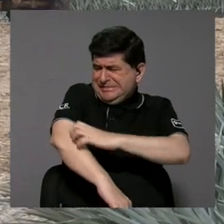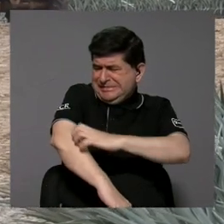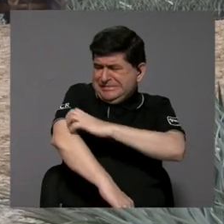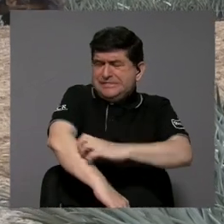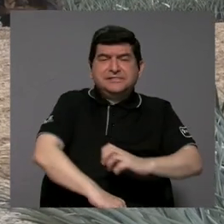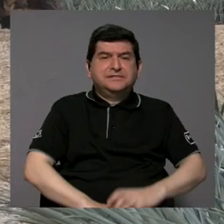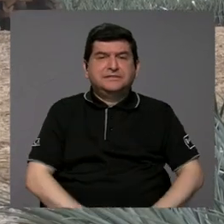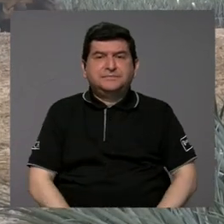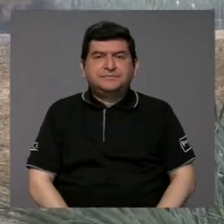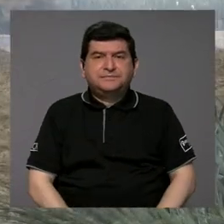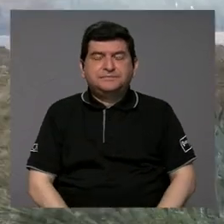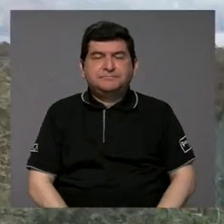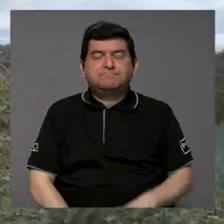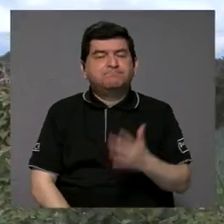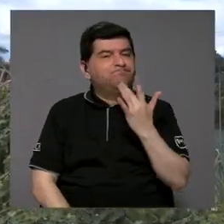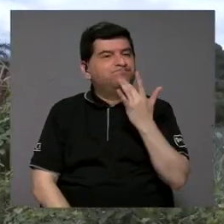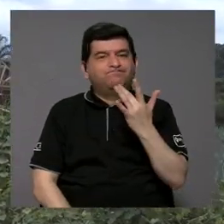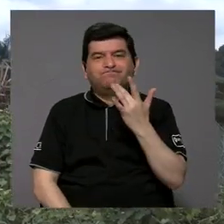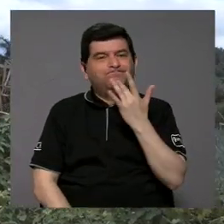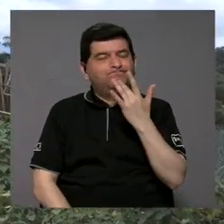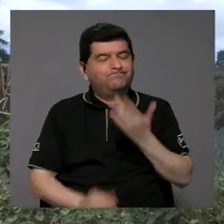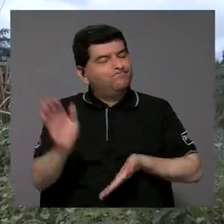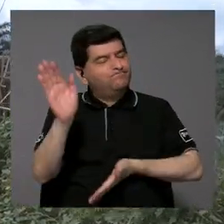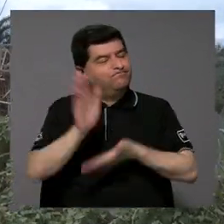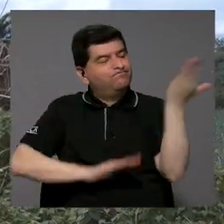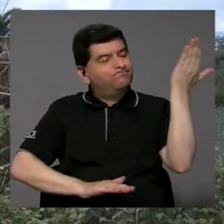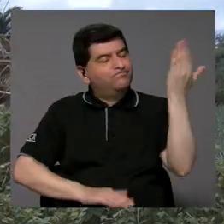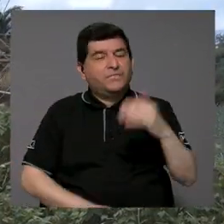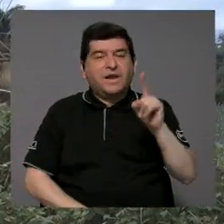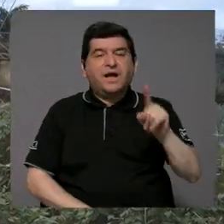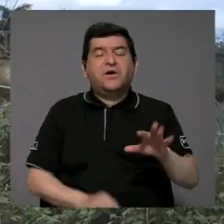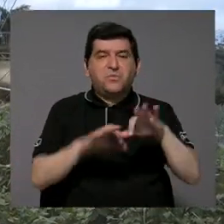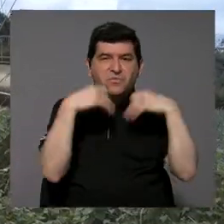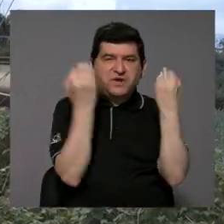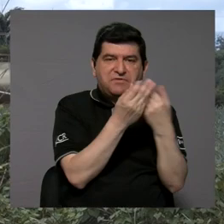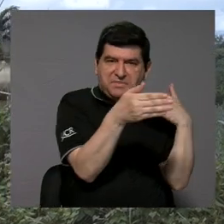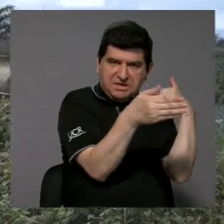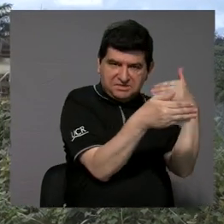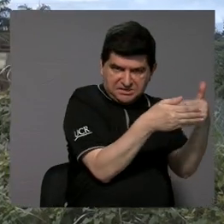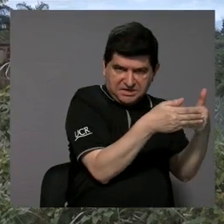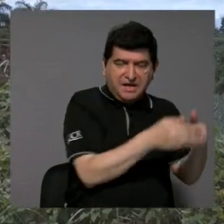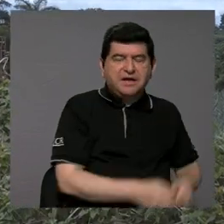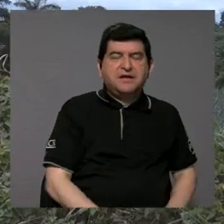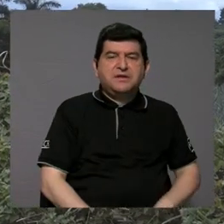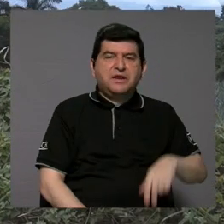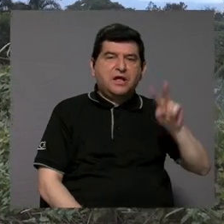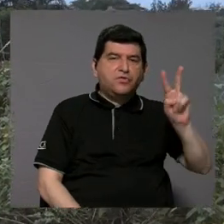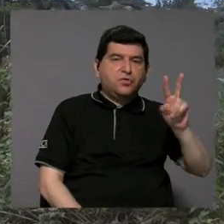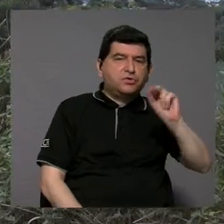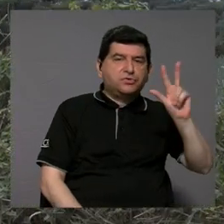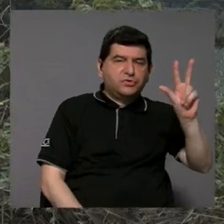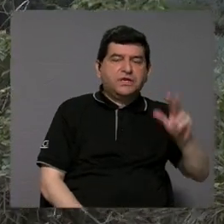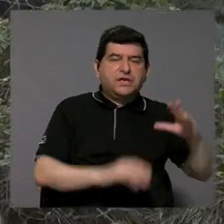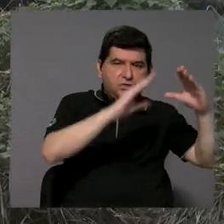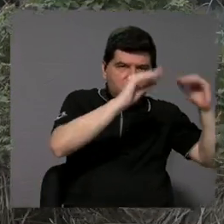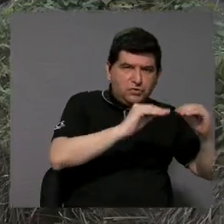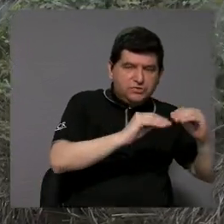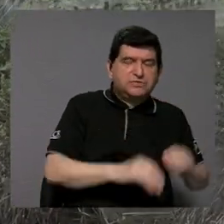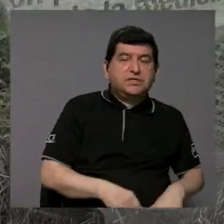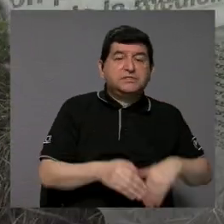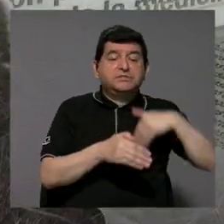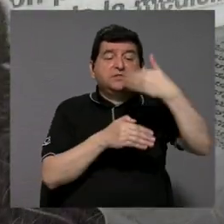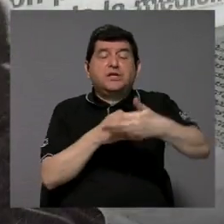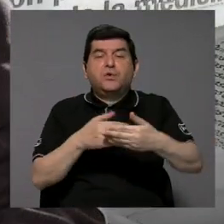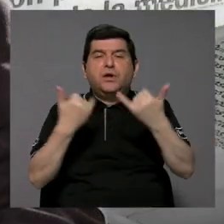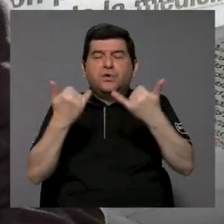piel. Entonces, ellos prefieren irse a donde algún familiar, pasar dos, tres noches y volver hasta que ya haya bajado un poco